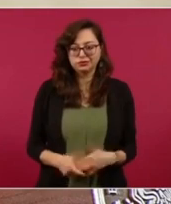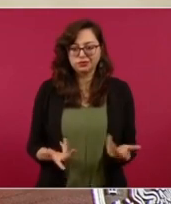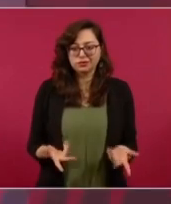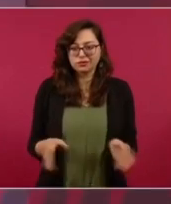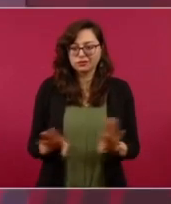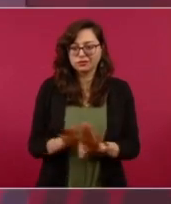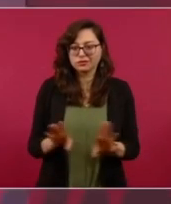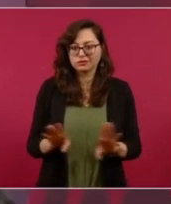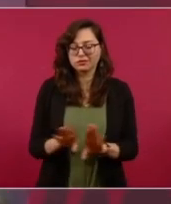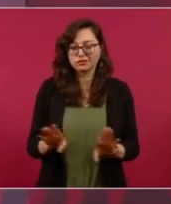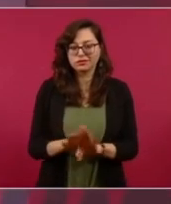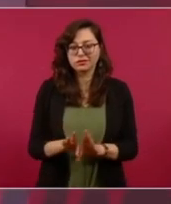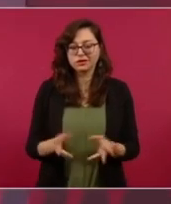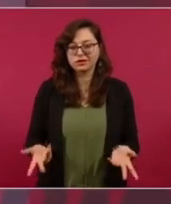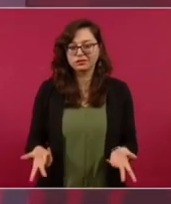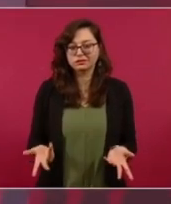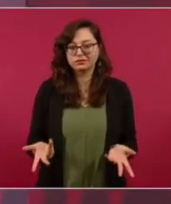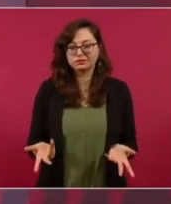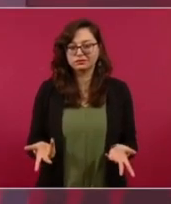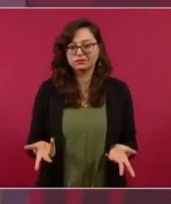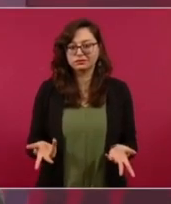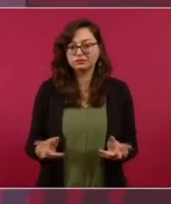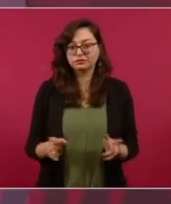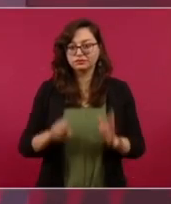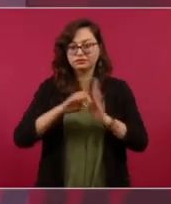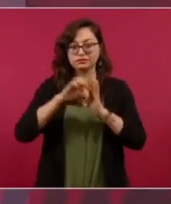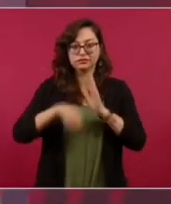fue una acción concertada.